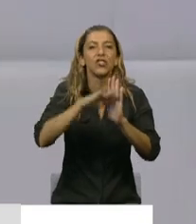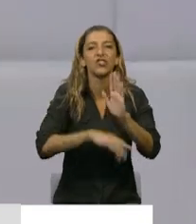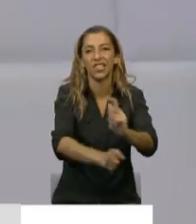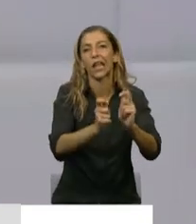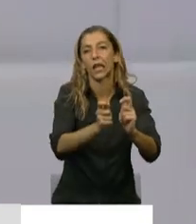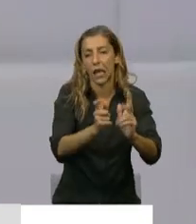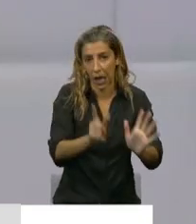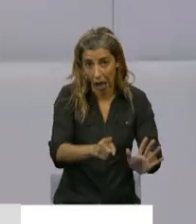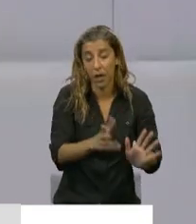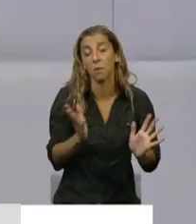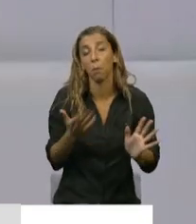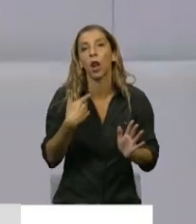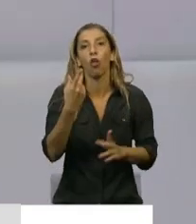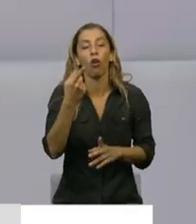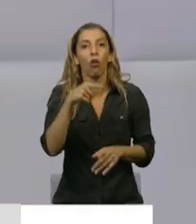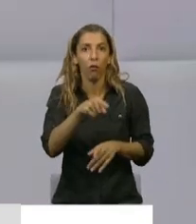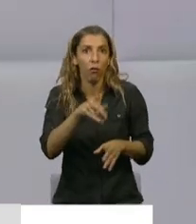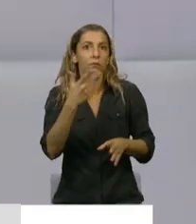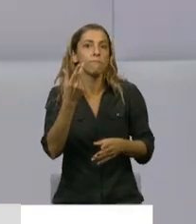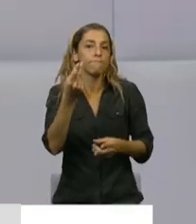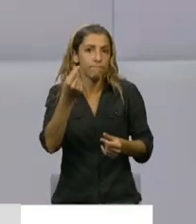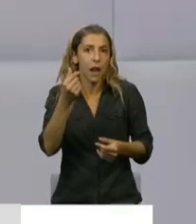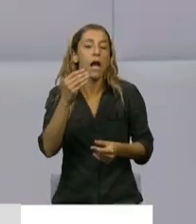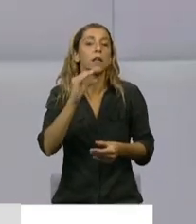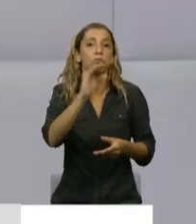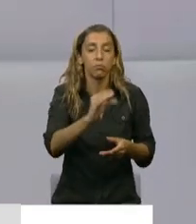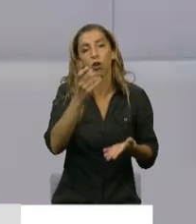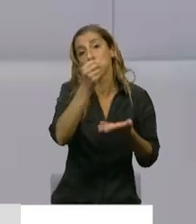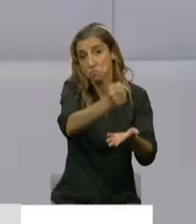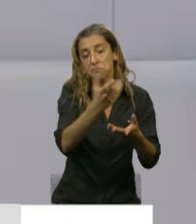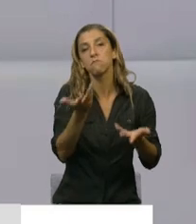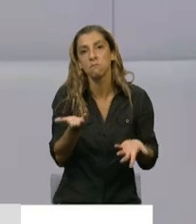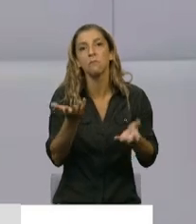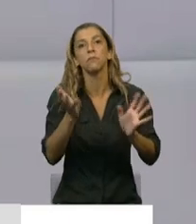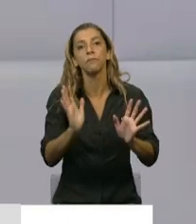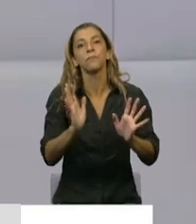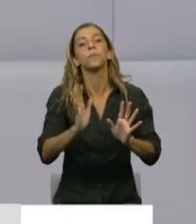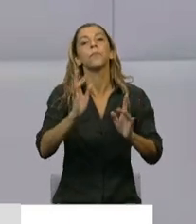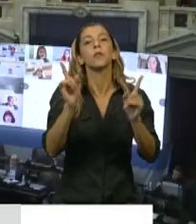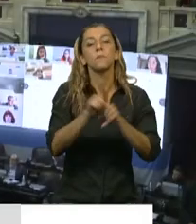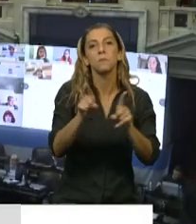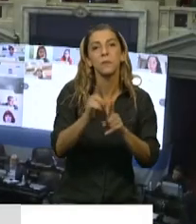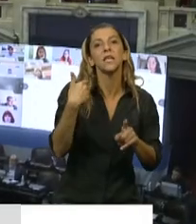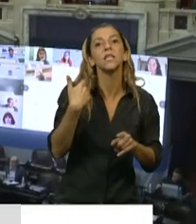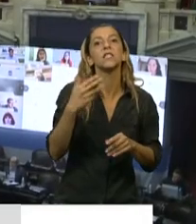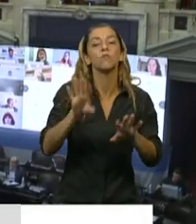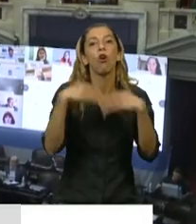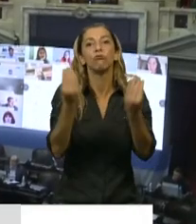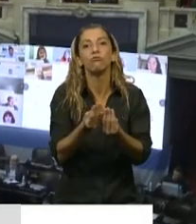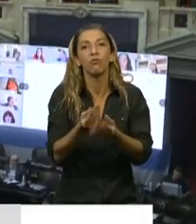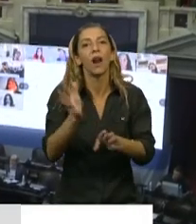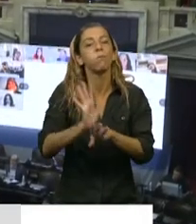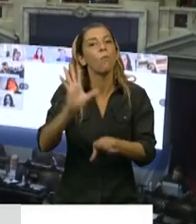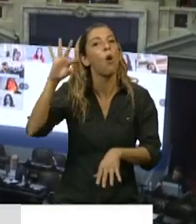El beneficio que se plantea es una suma mensual igual al doble del haber mínimo jubilatorio al que se le